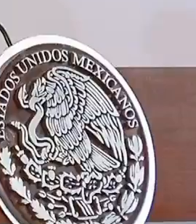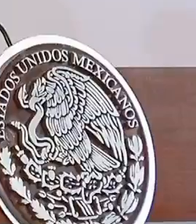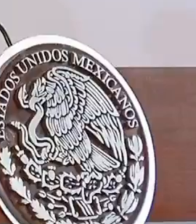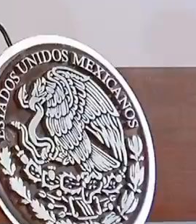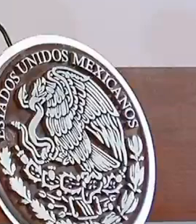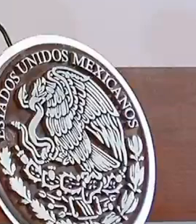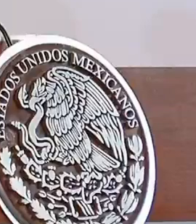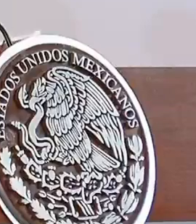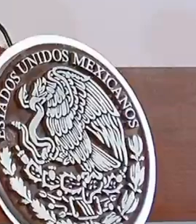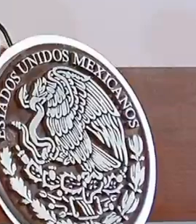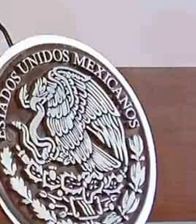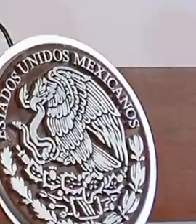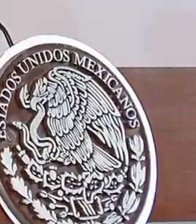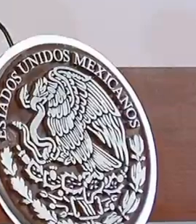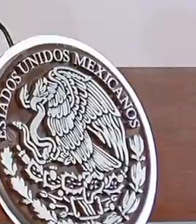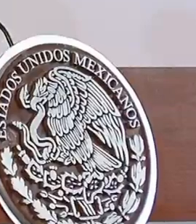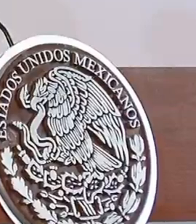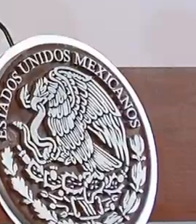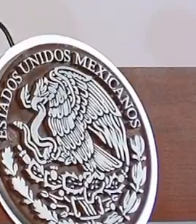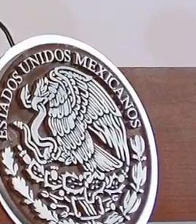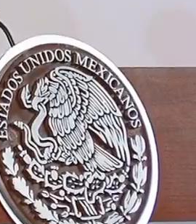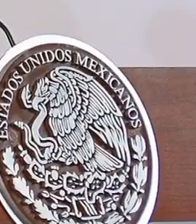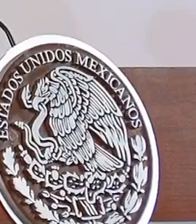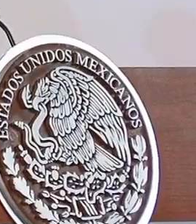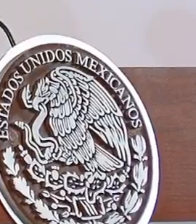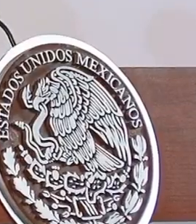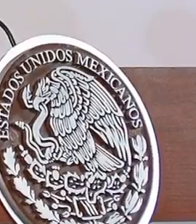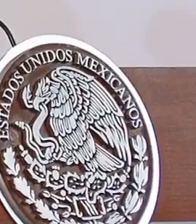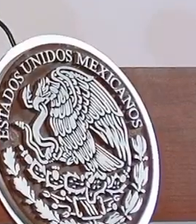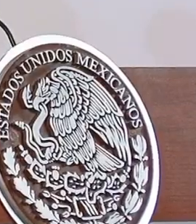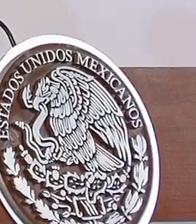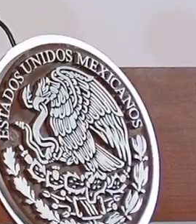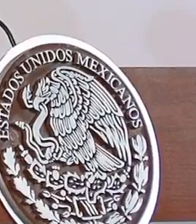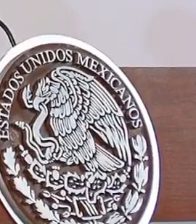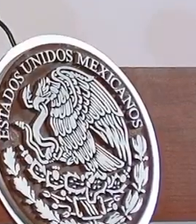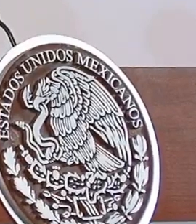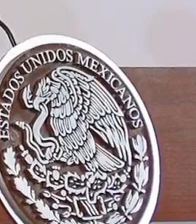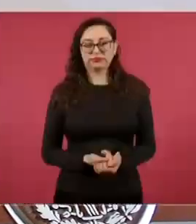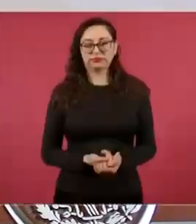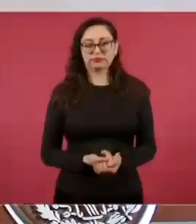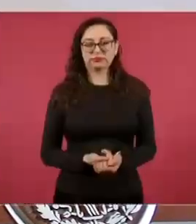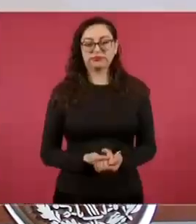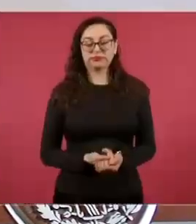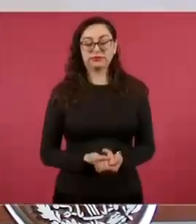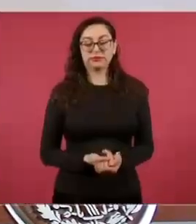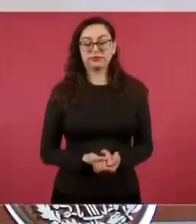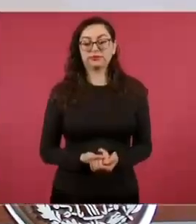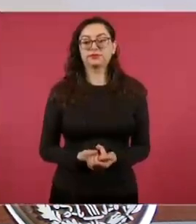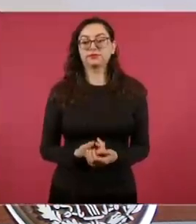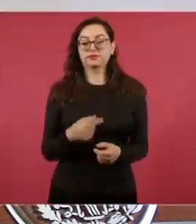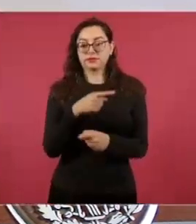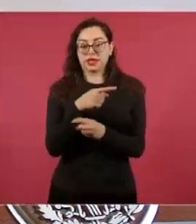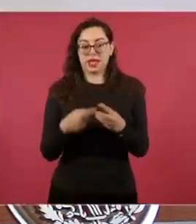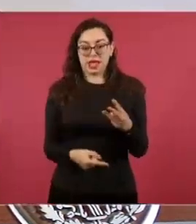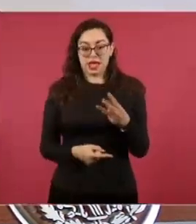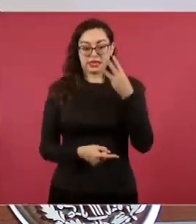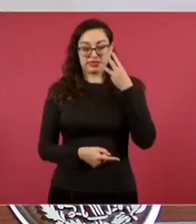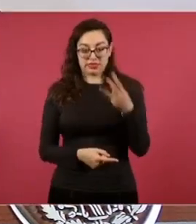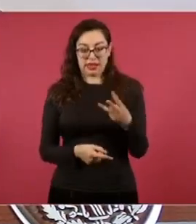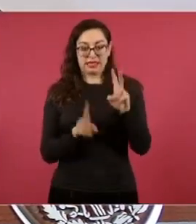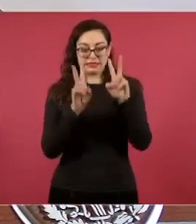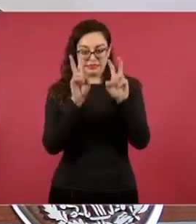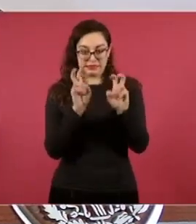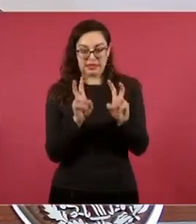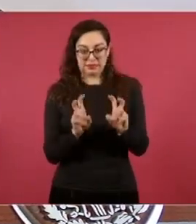Aquí, igual cumpliendo la instrucción del señor presidente, queremos dar a conocer las víctimas de homicidio